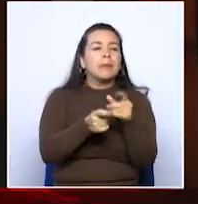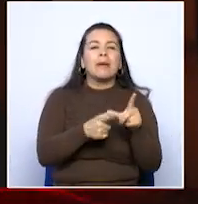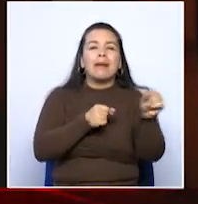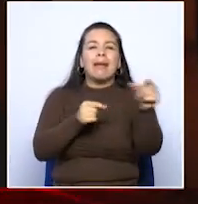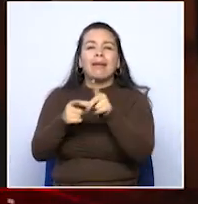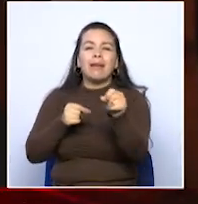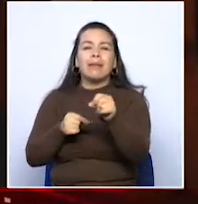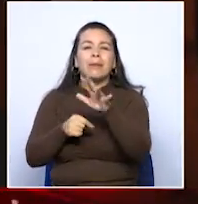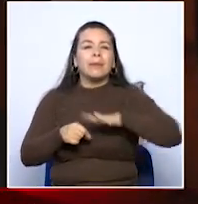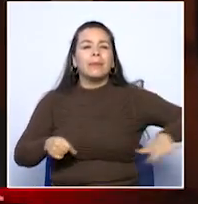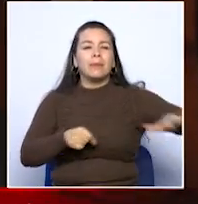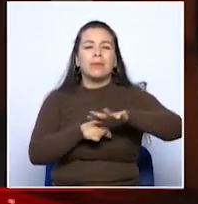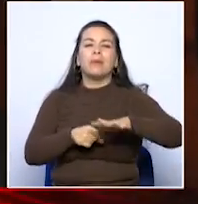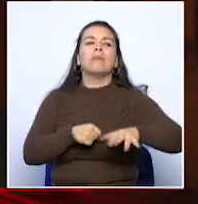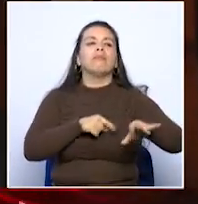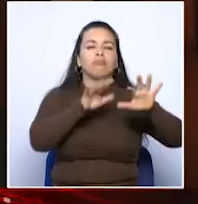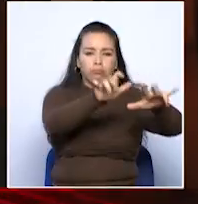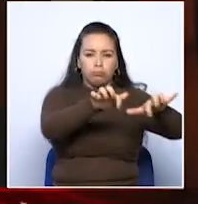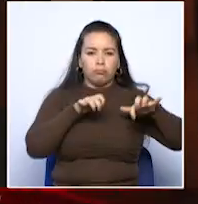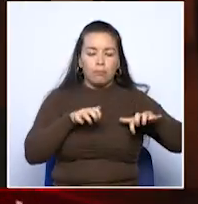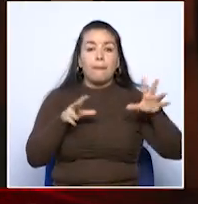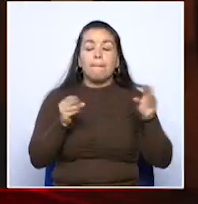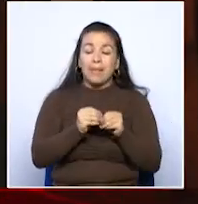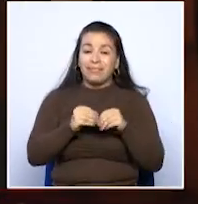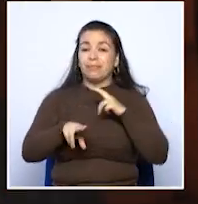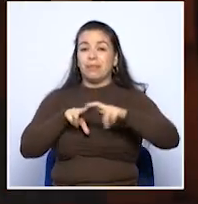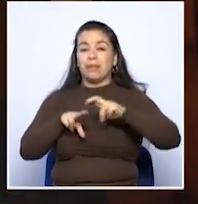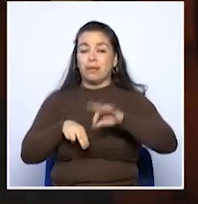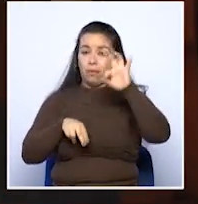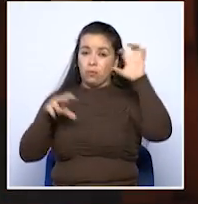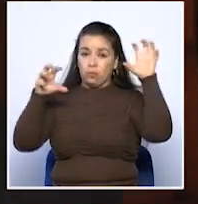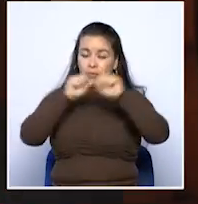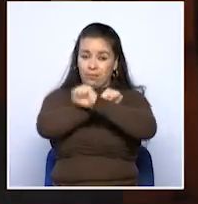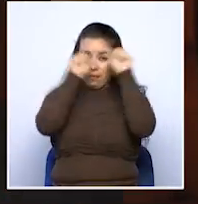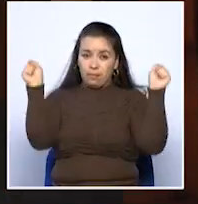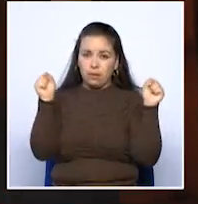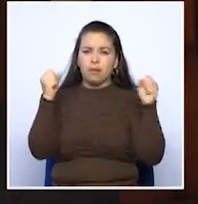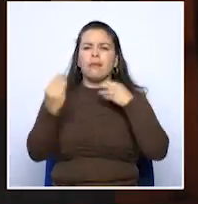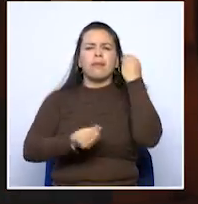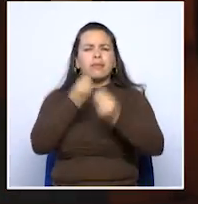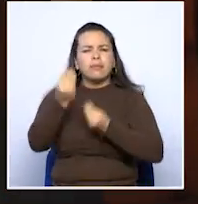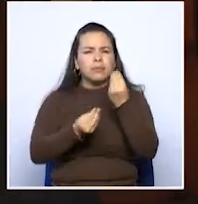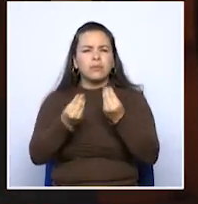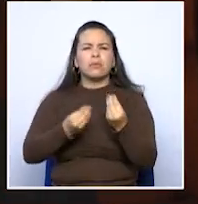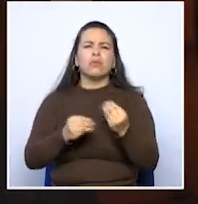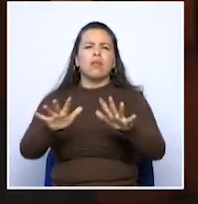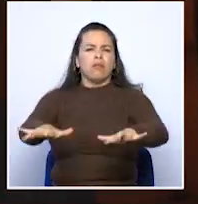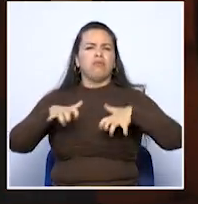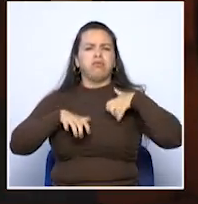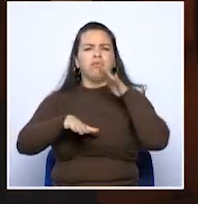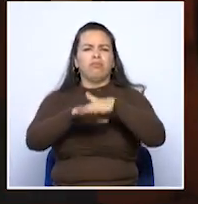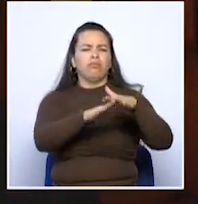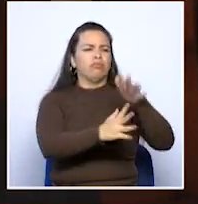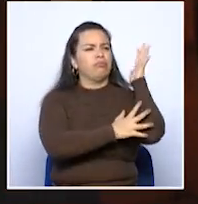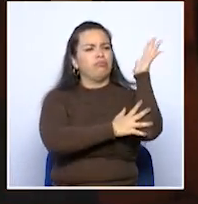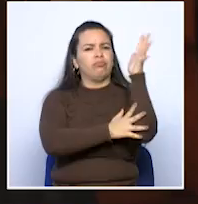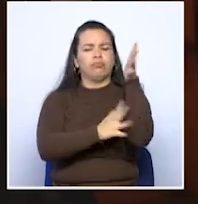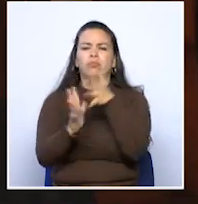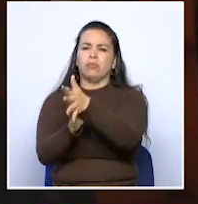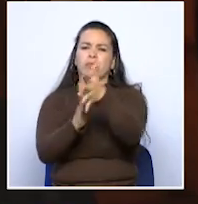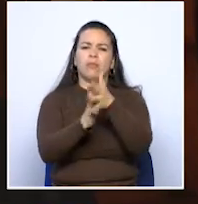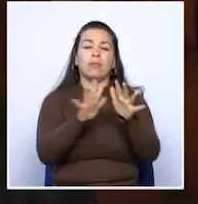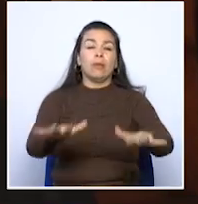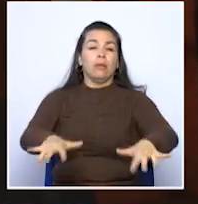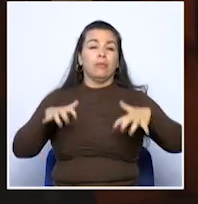departamento y en Manizales a partir de las 8 de la mañana estaremos en asamblea informativa en el aula